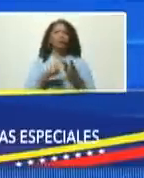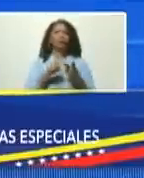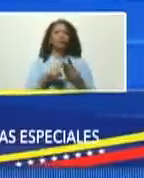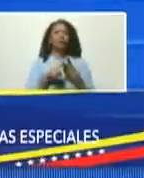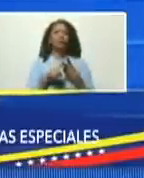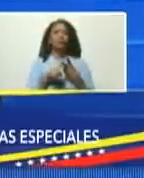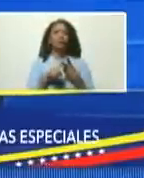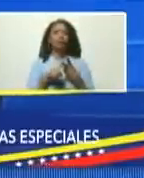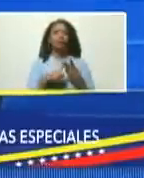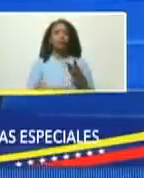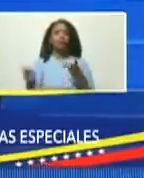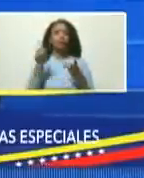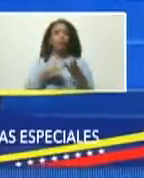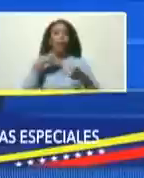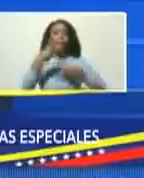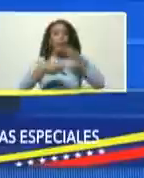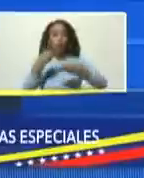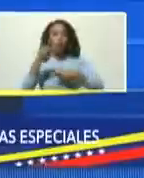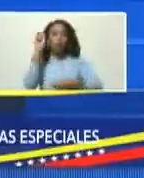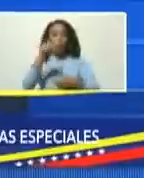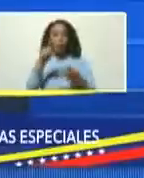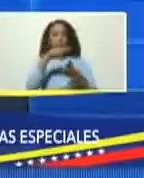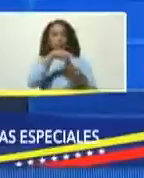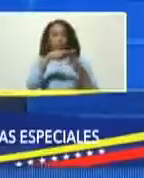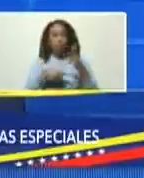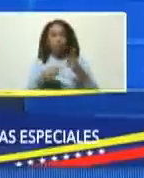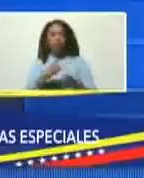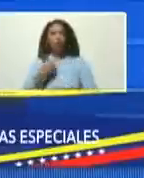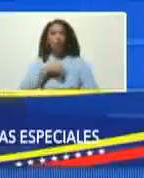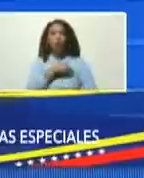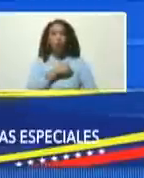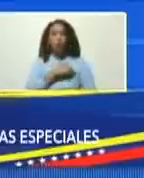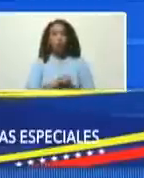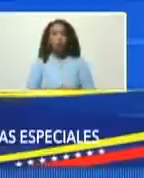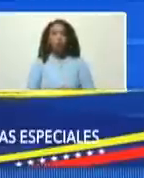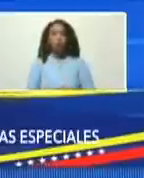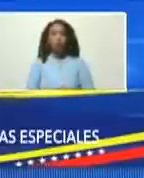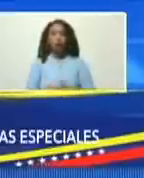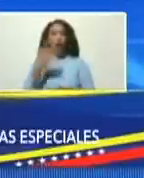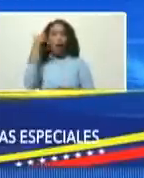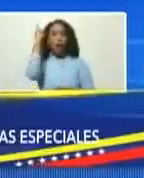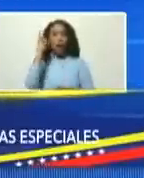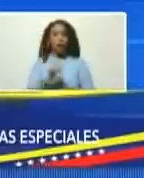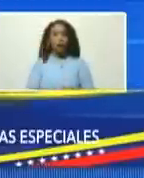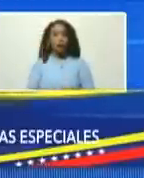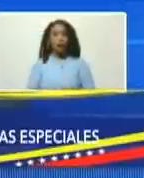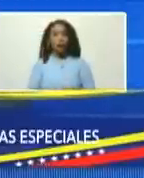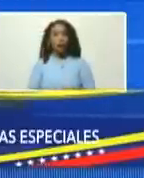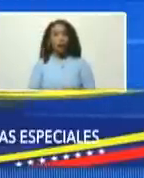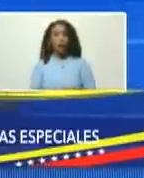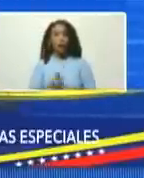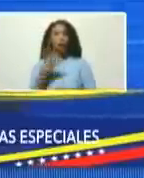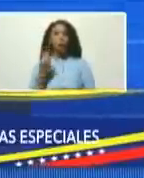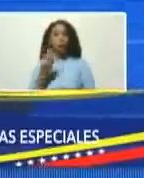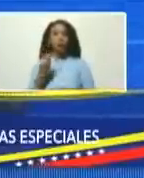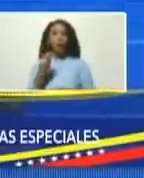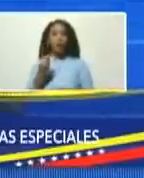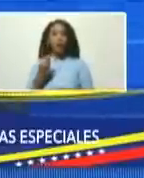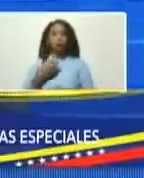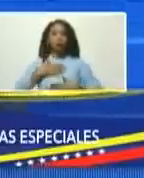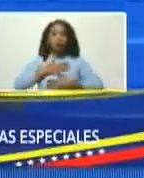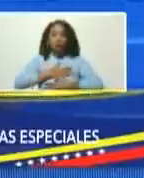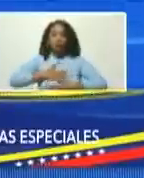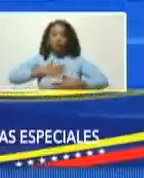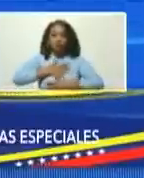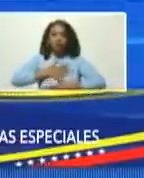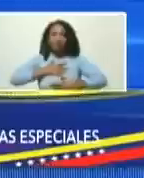políticos. Nosotros estamos muy complacidos